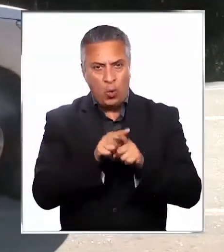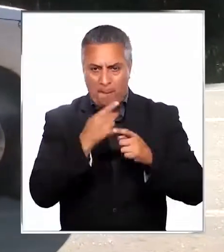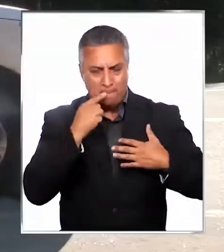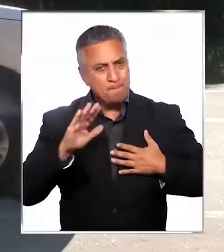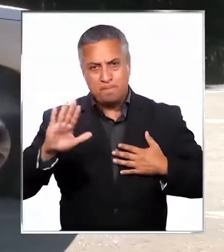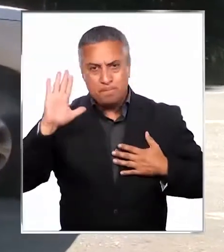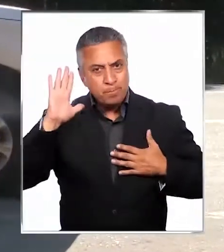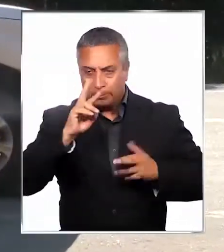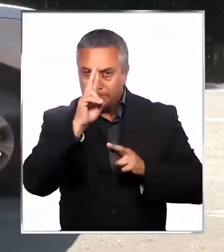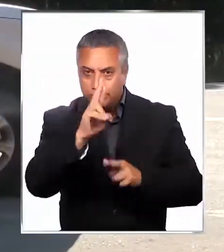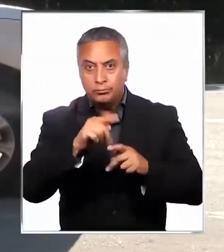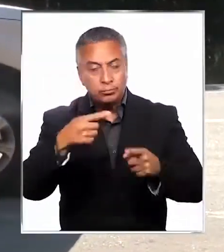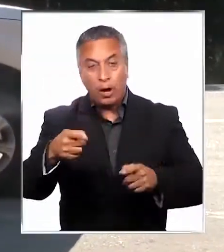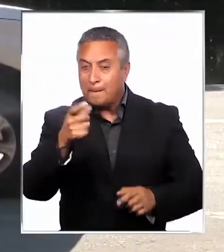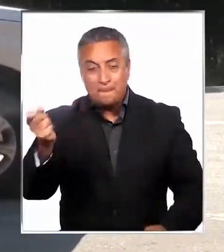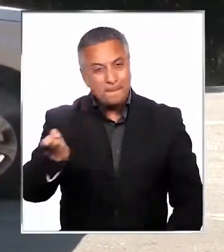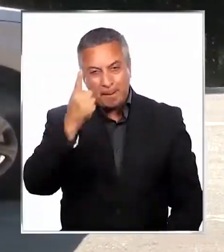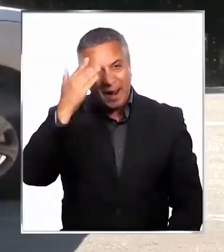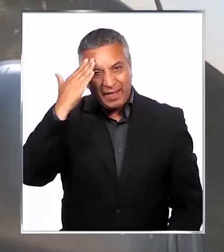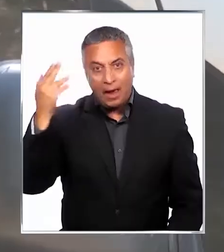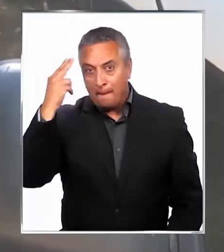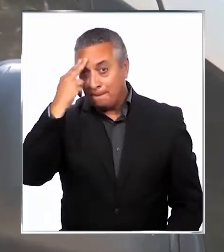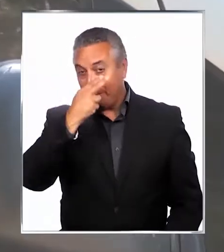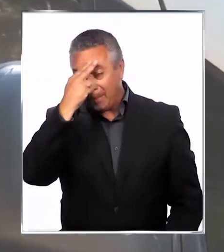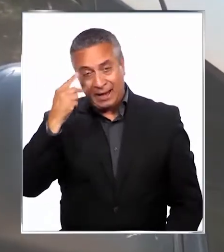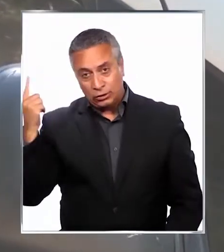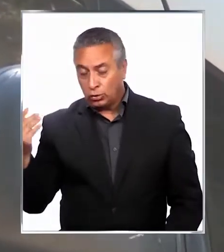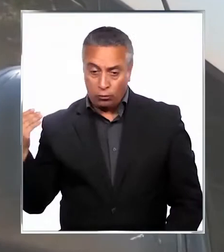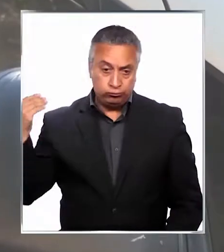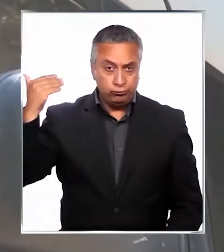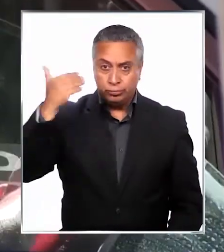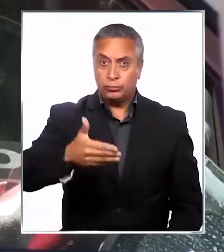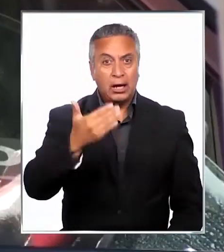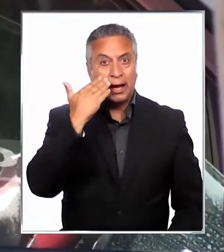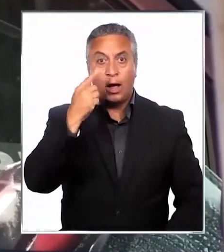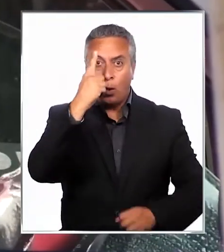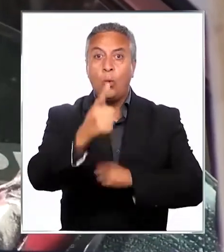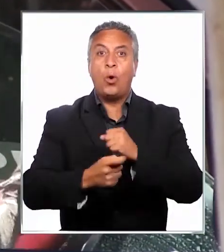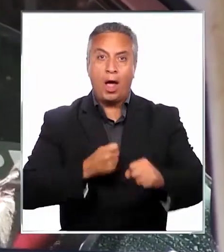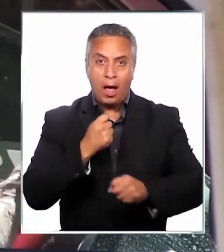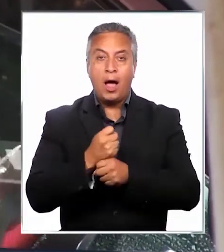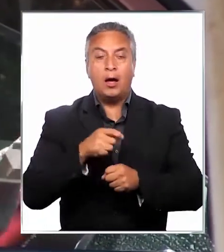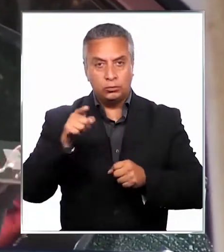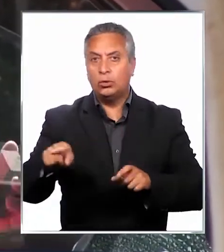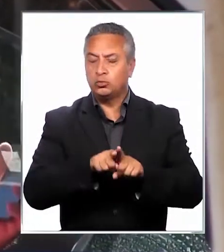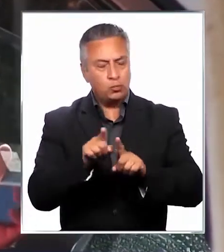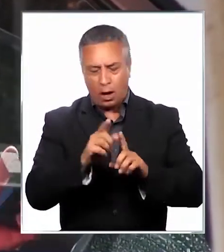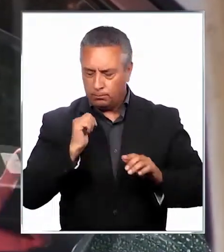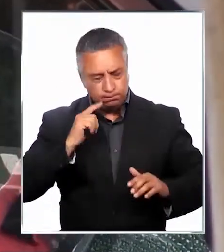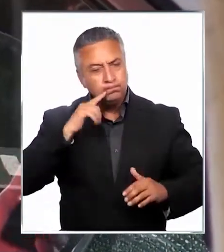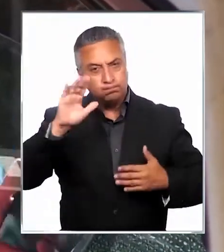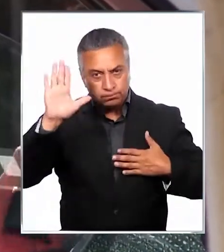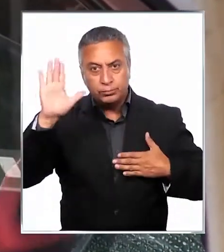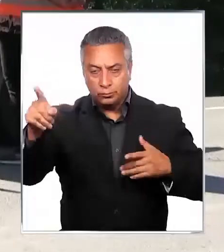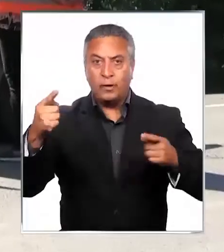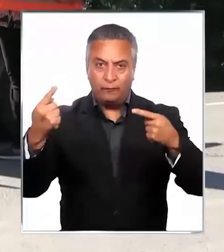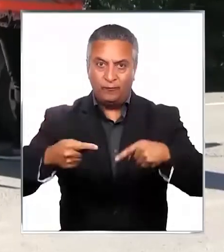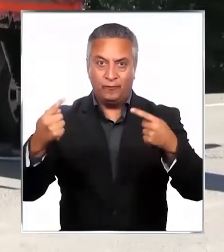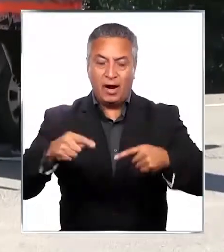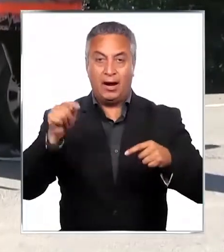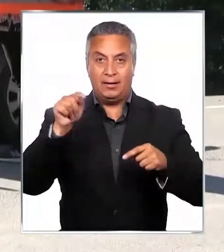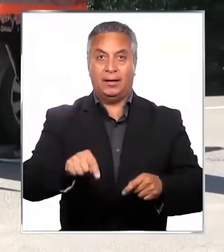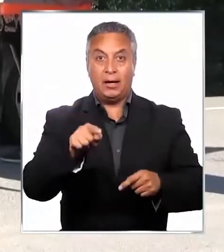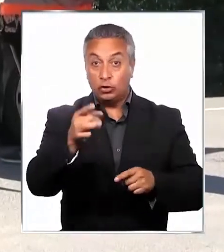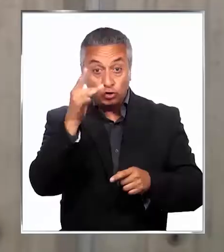este compromiso por el prójimo. Desde el primer día del marzo pasado, pasado mucho tiempo, casi un año, ARE dijo de inmediato presente en la